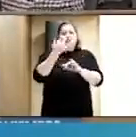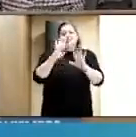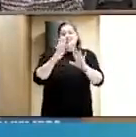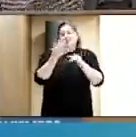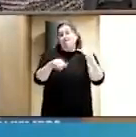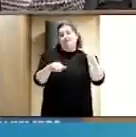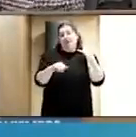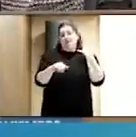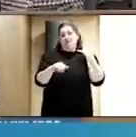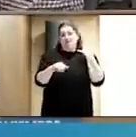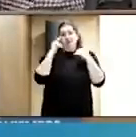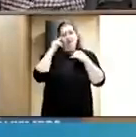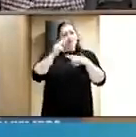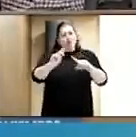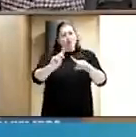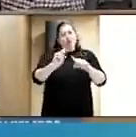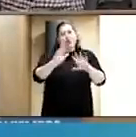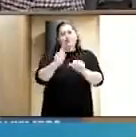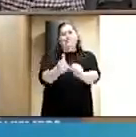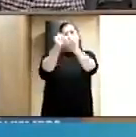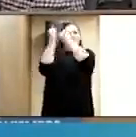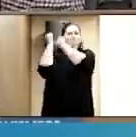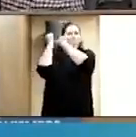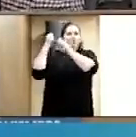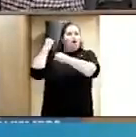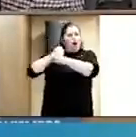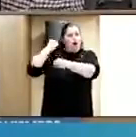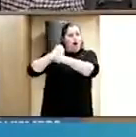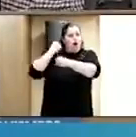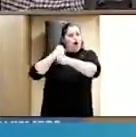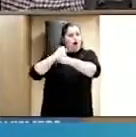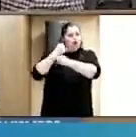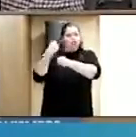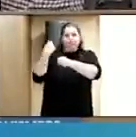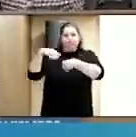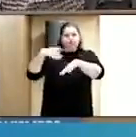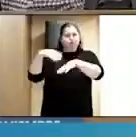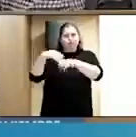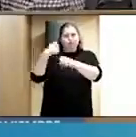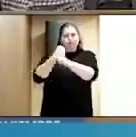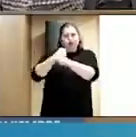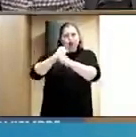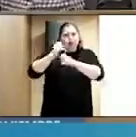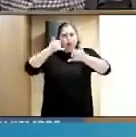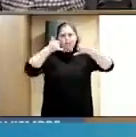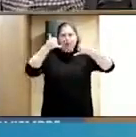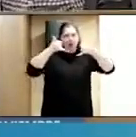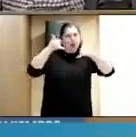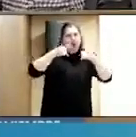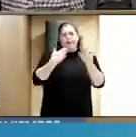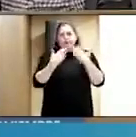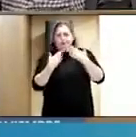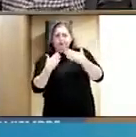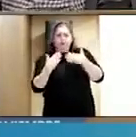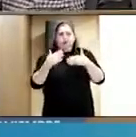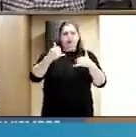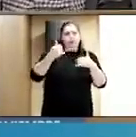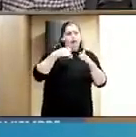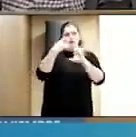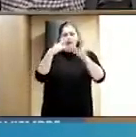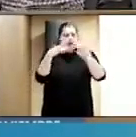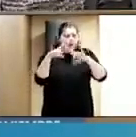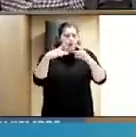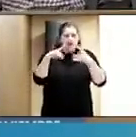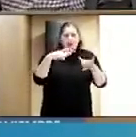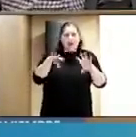no se ven, pero tienen mucho trabajo detrás de ellas y muchas llamadas telefónicas, muchas conversaciones, muchos e-mails,